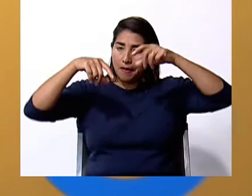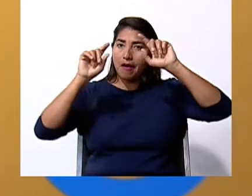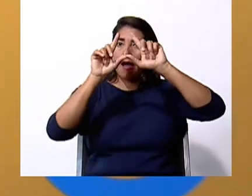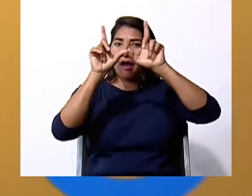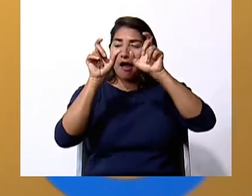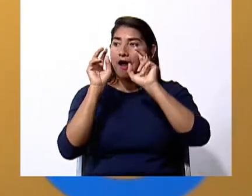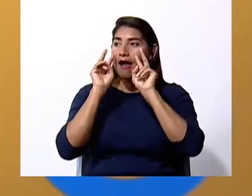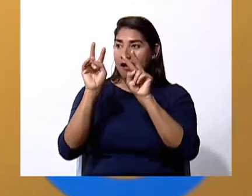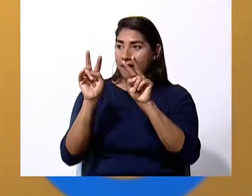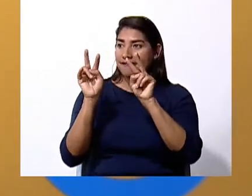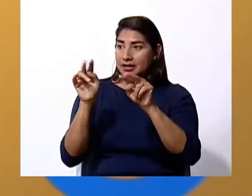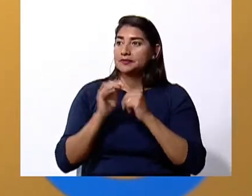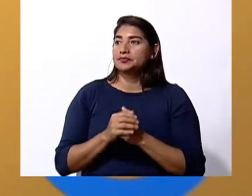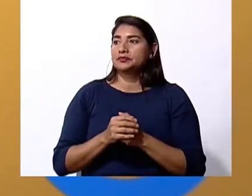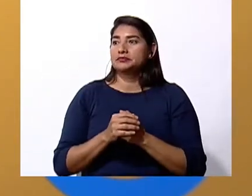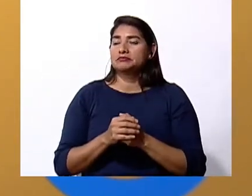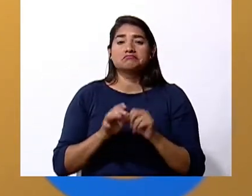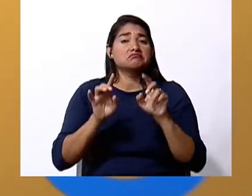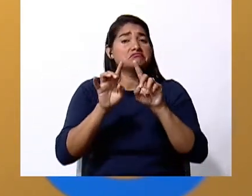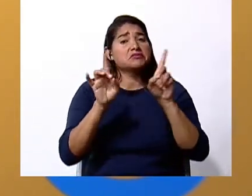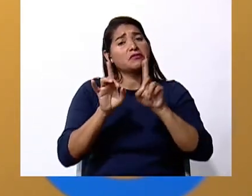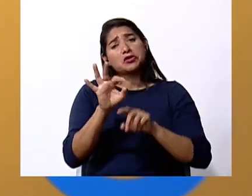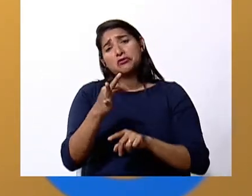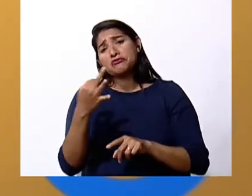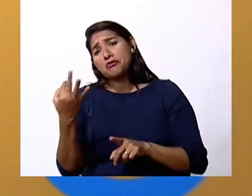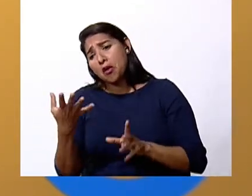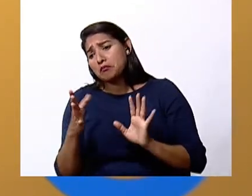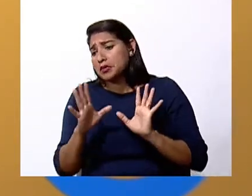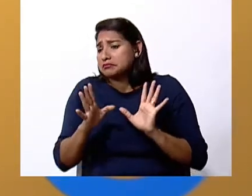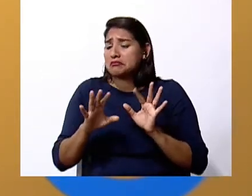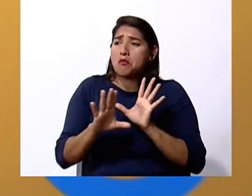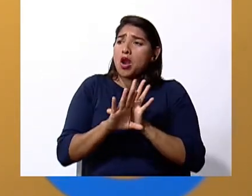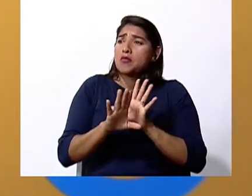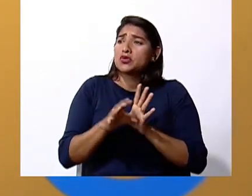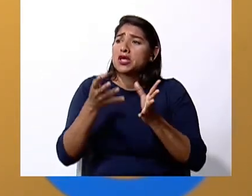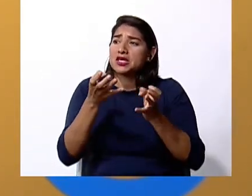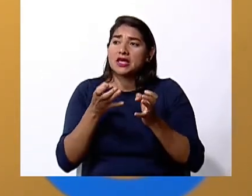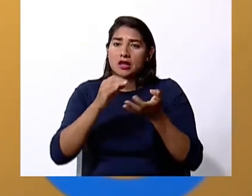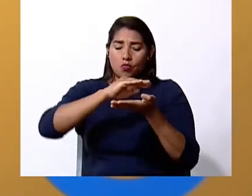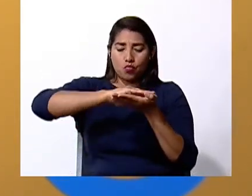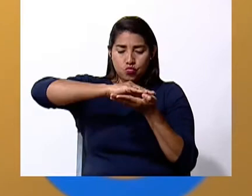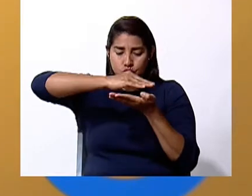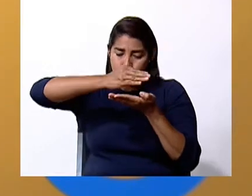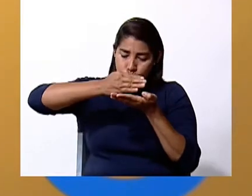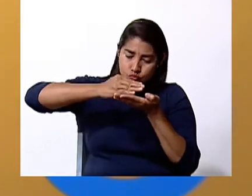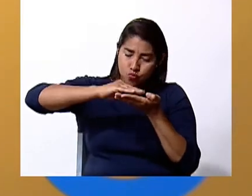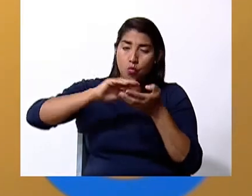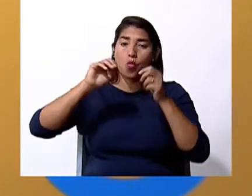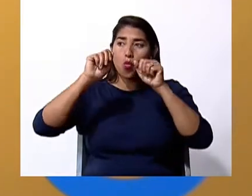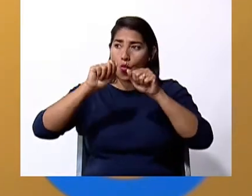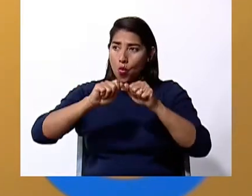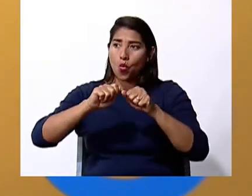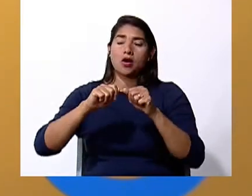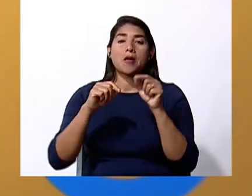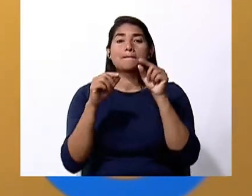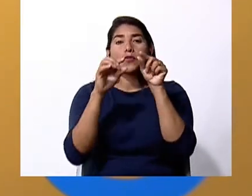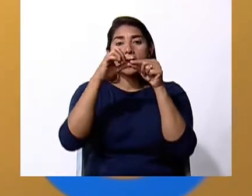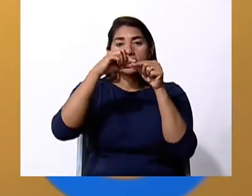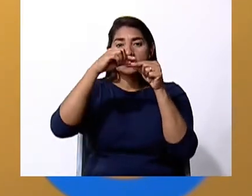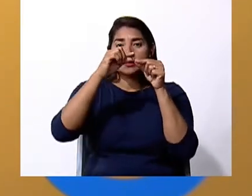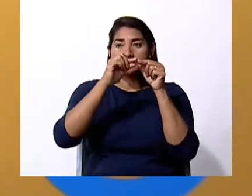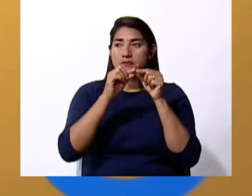lluvia. Lo pueden hacer de varias formas. Es más, hasta si quieren que se vea con relieve de la misma cartulina que les sobró,